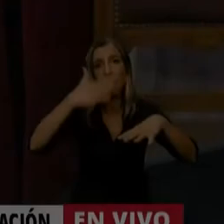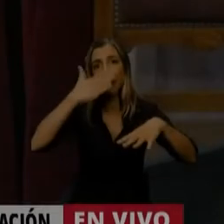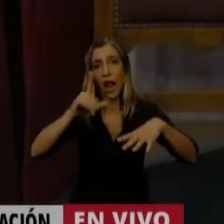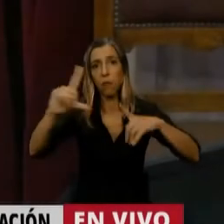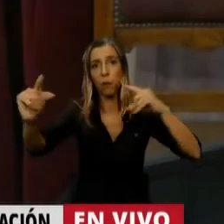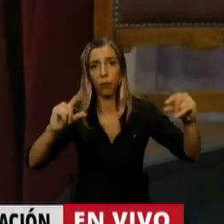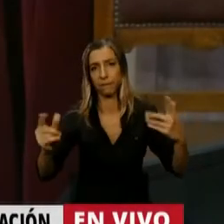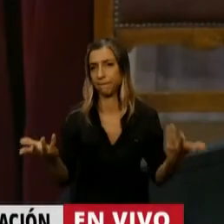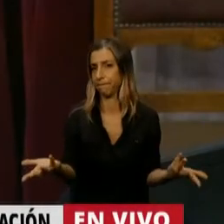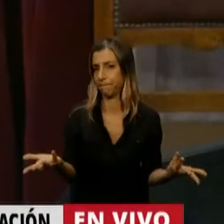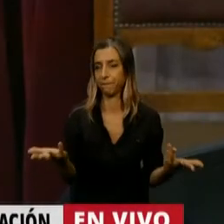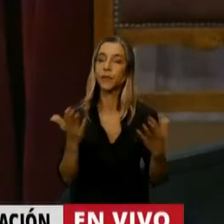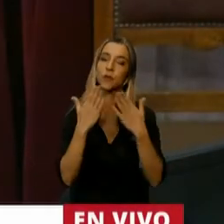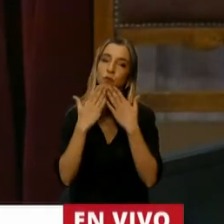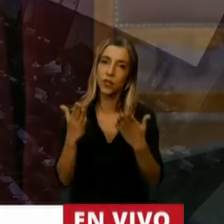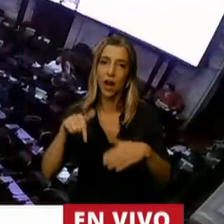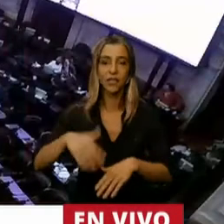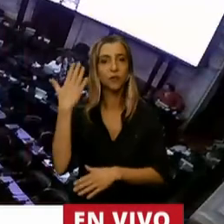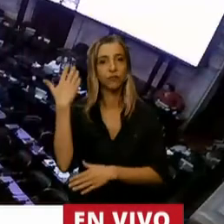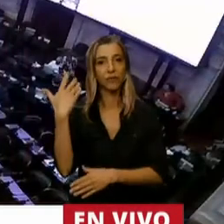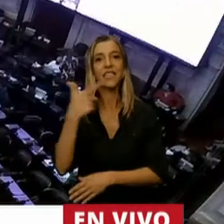En el uso de la palabra, el diputado Rodríguez Sá.